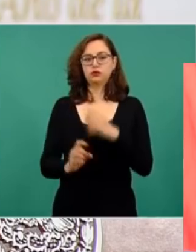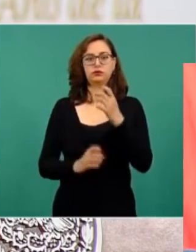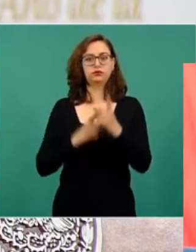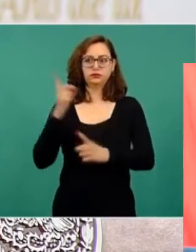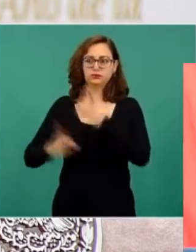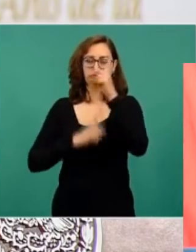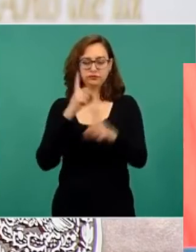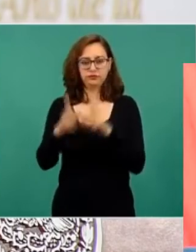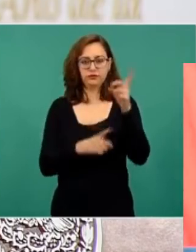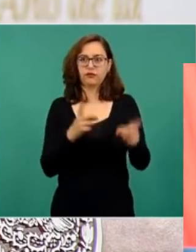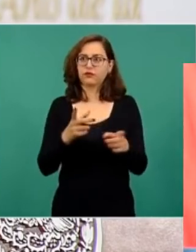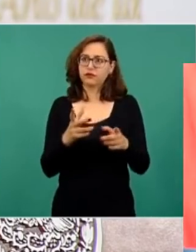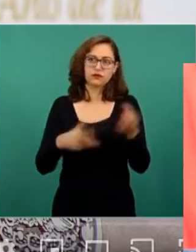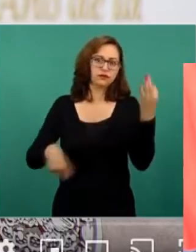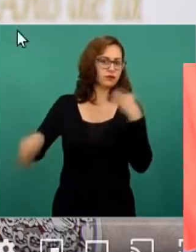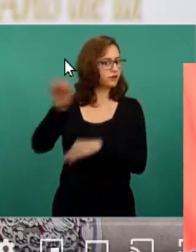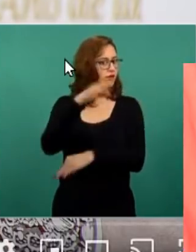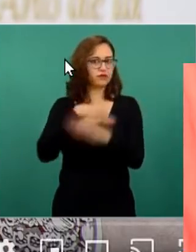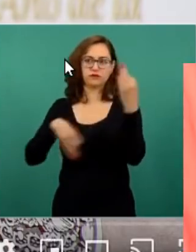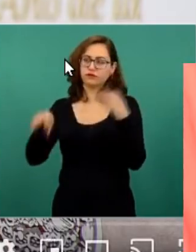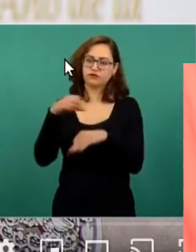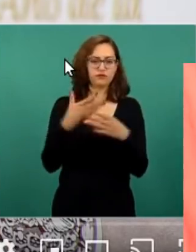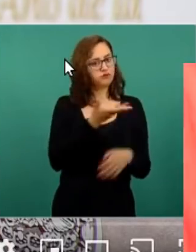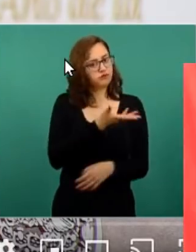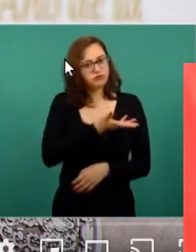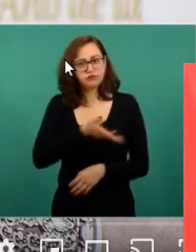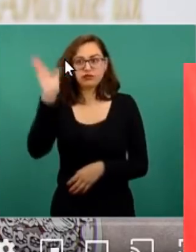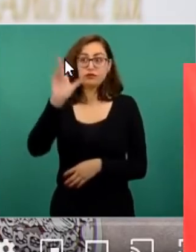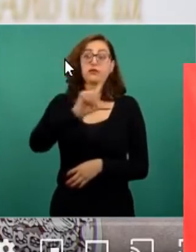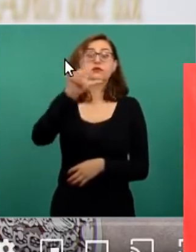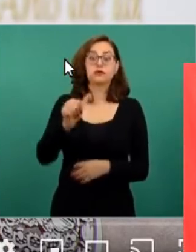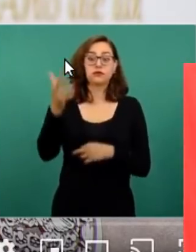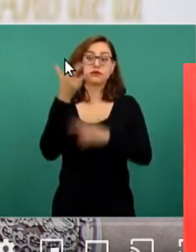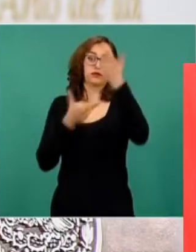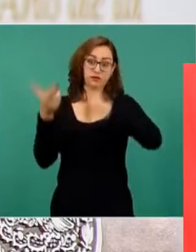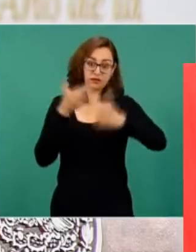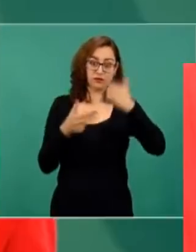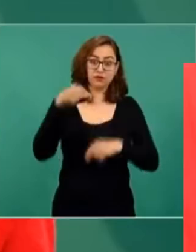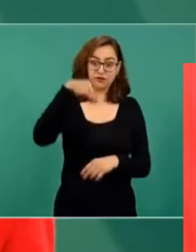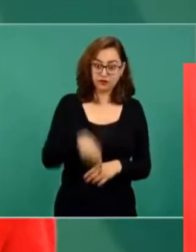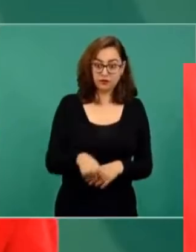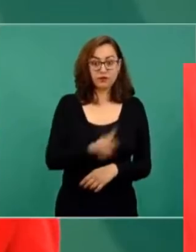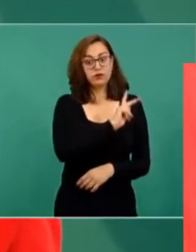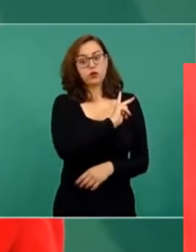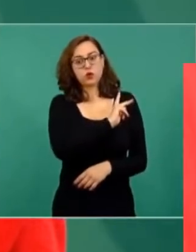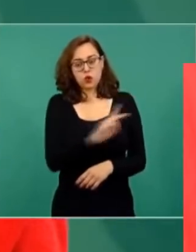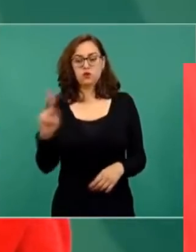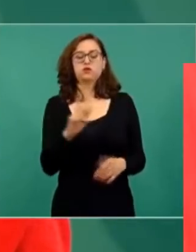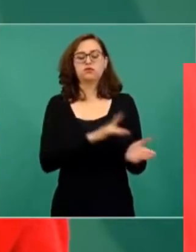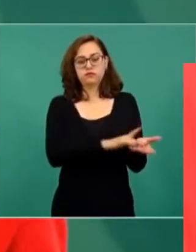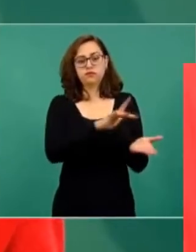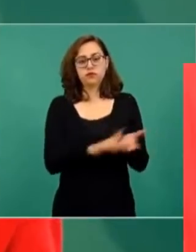invariablemente del resultado que se tuviera, todos los participantes que asistieron en representación del país iban a